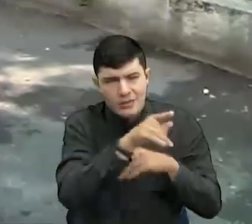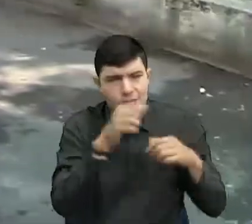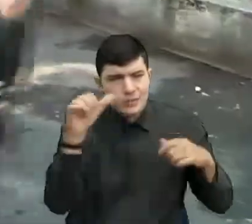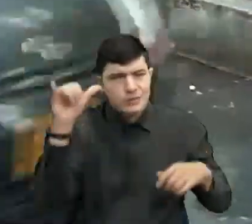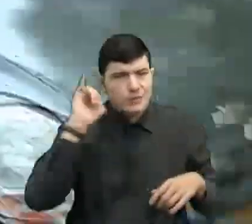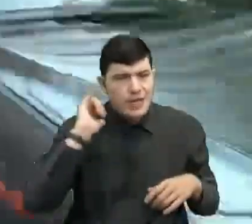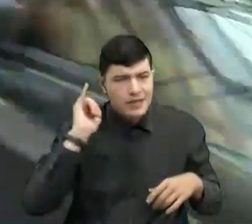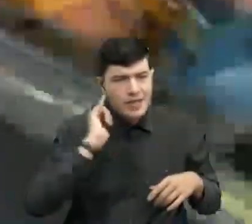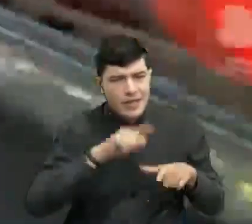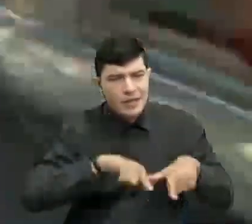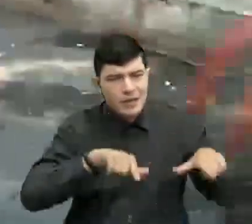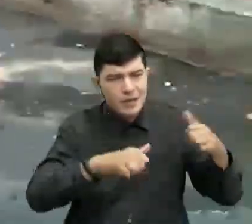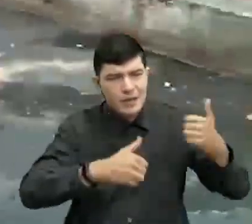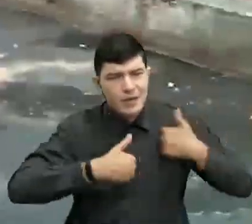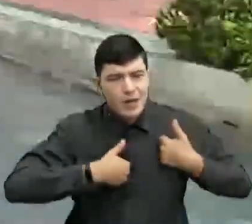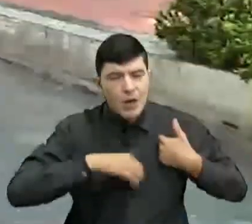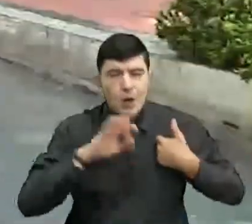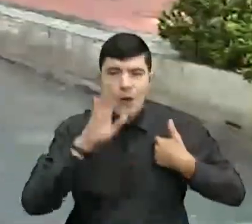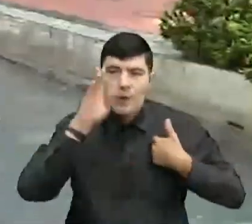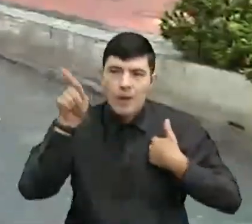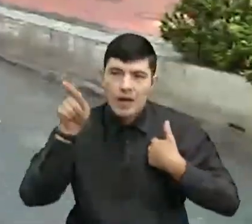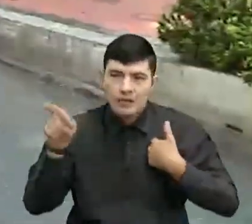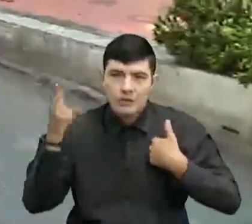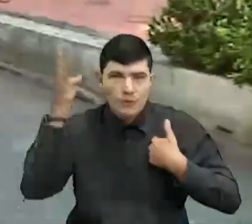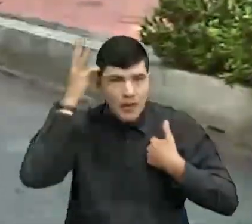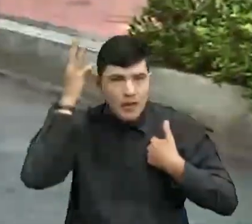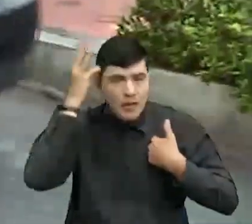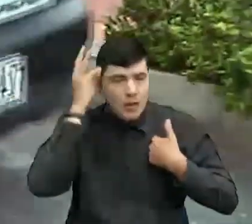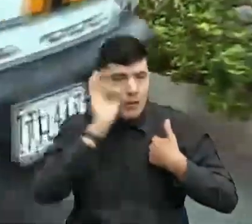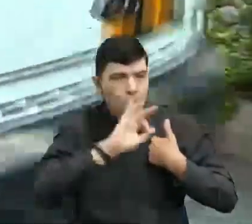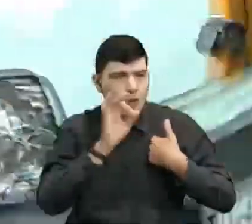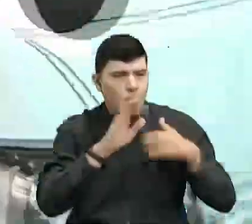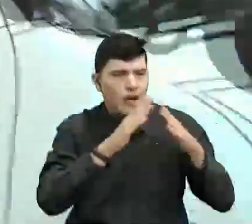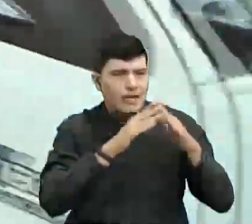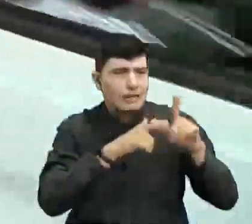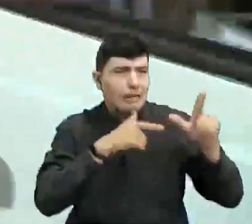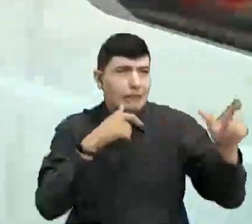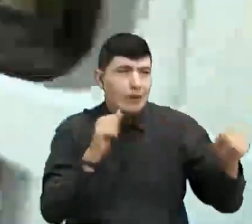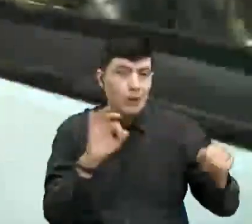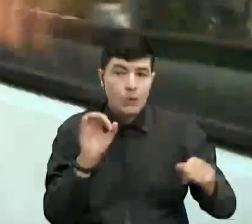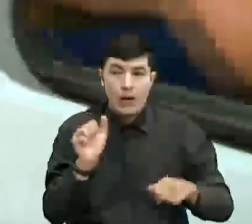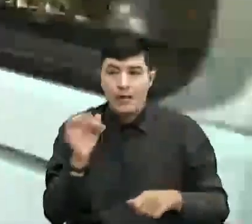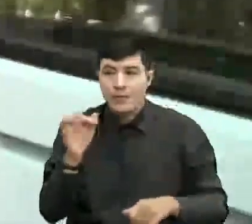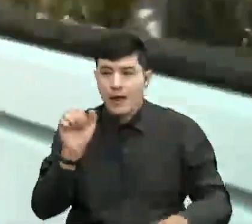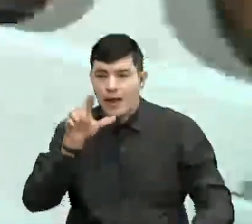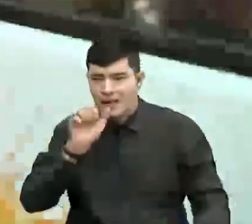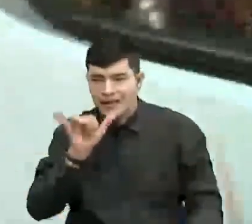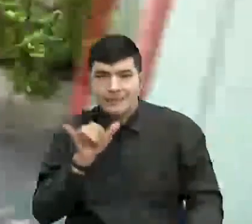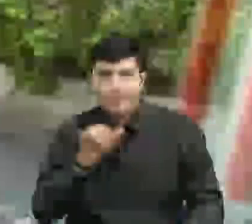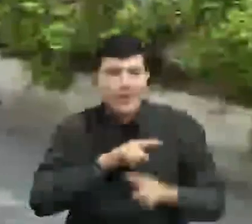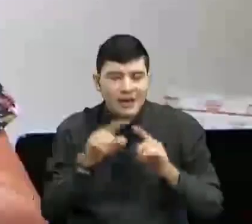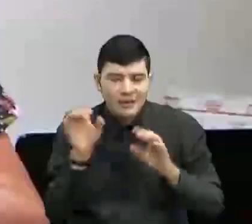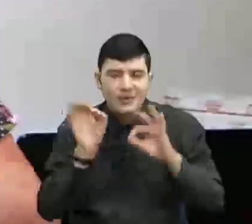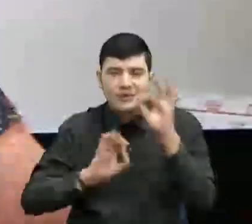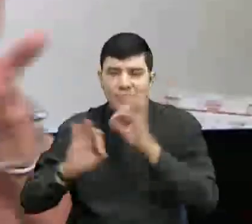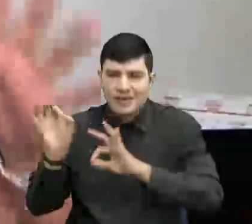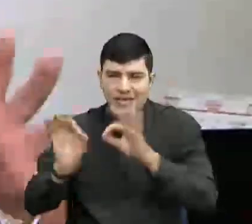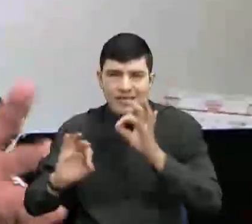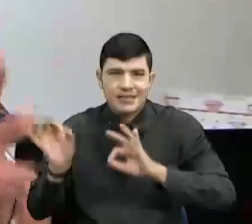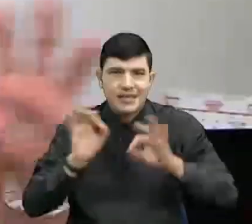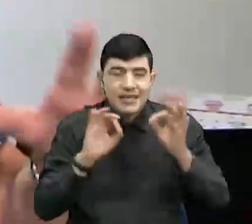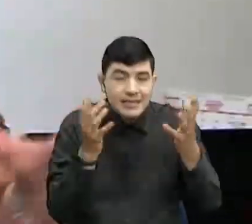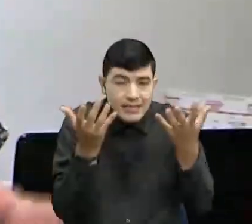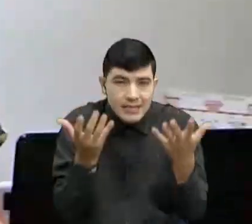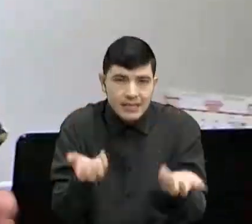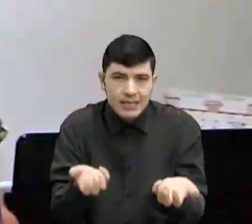algunos arriba en los patios, urbanizaciones retiradas, otros en Atalaya, pero se organizó. Y se